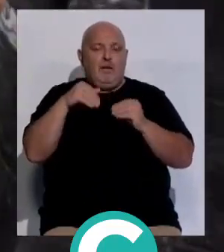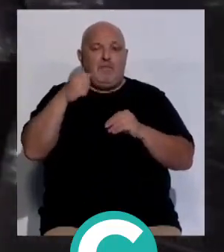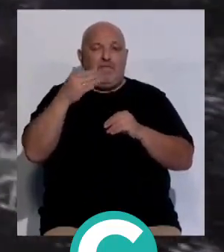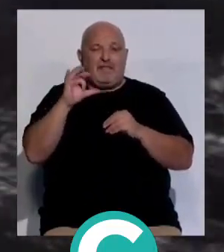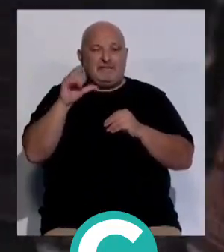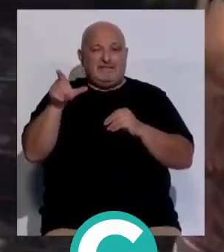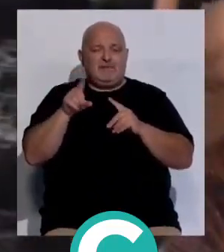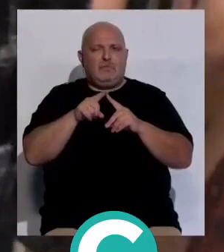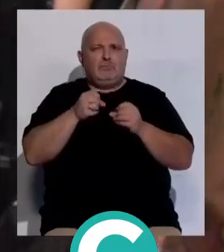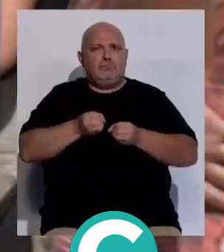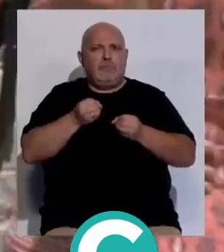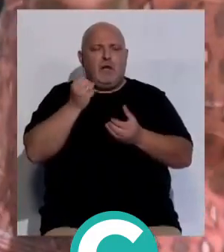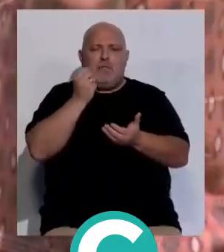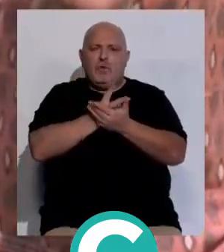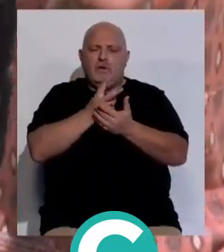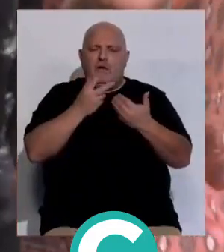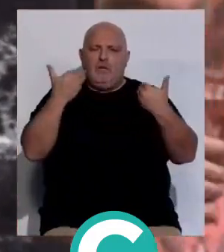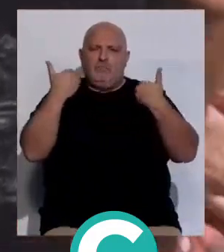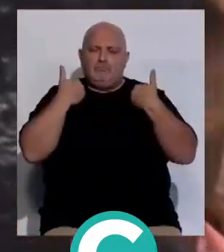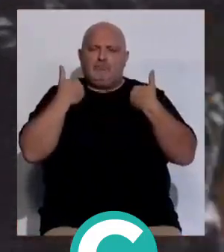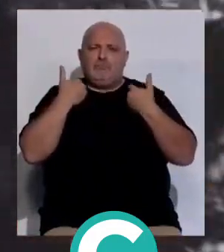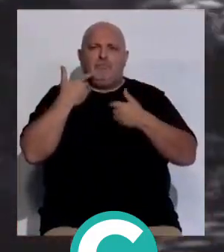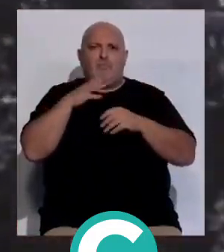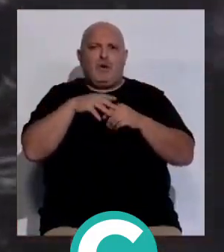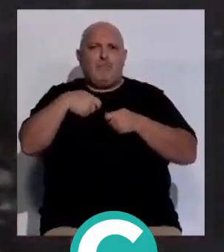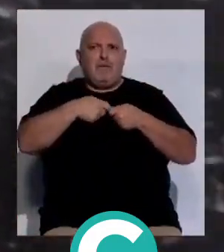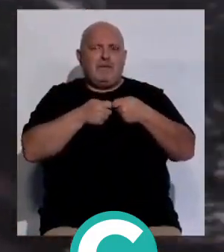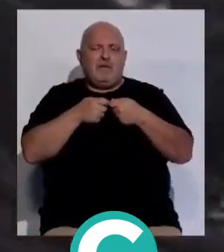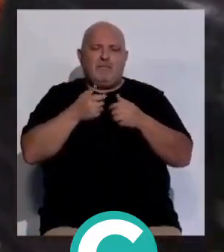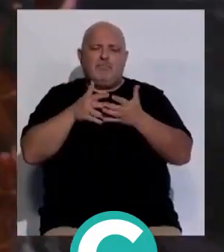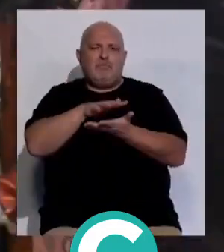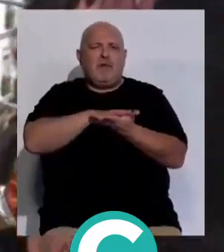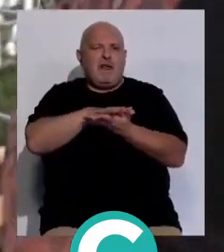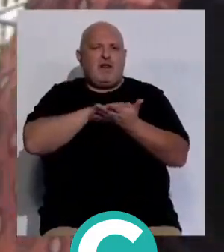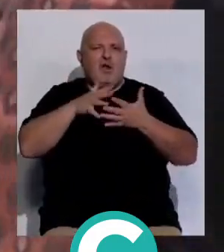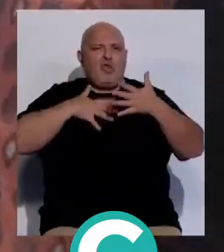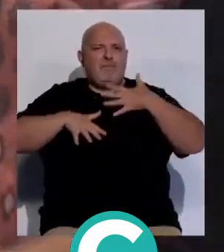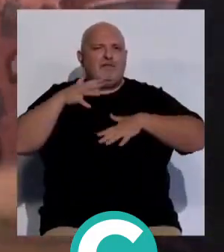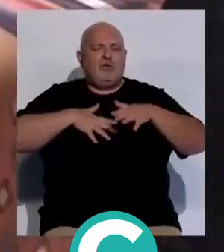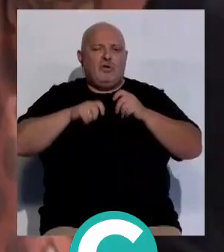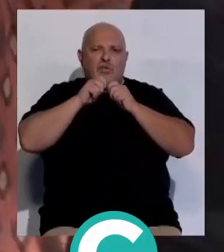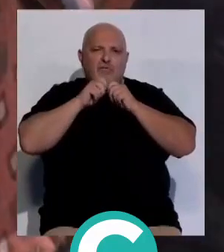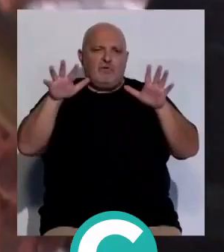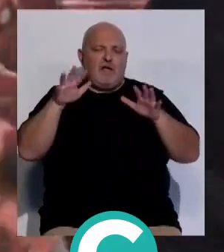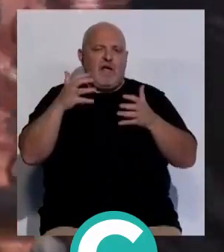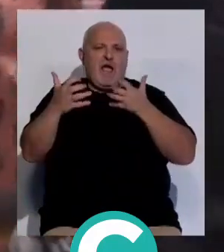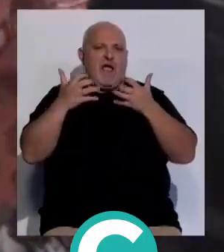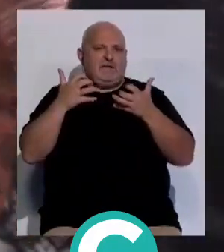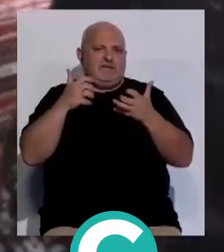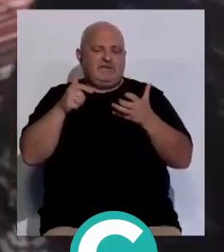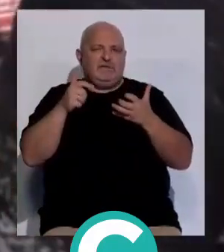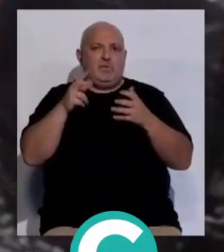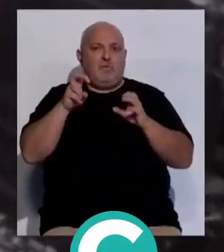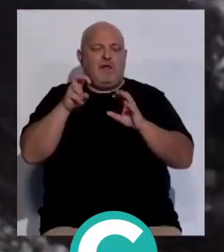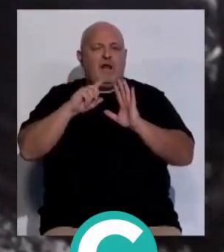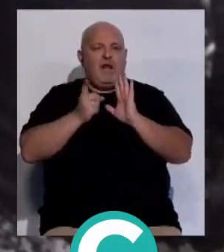Mercedes Colombo, ha destacado la apuesta administrativa por las entidades flamencas como pilares de conocimiento y divulgación del arte, medida que contempla